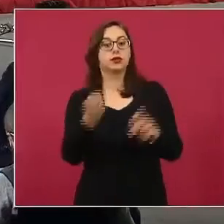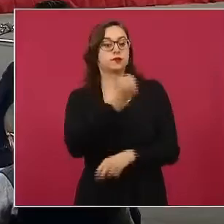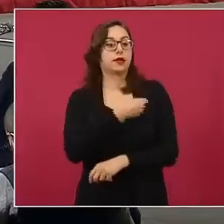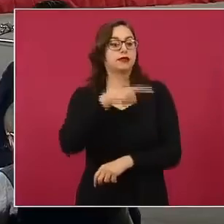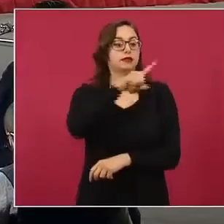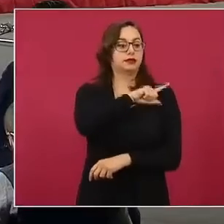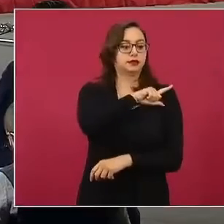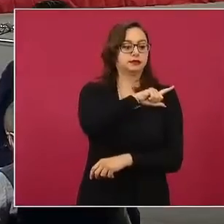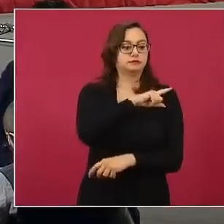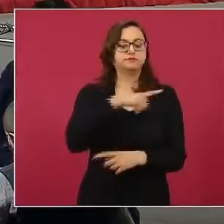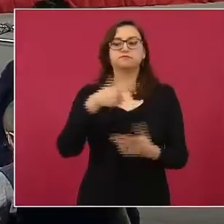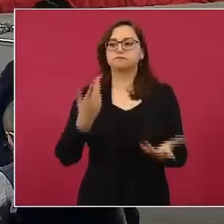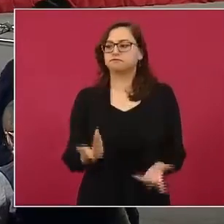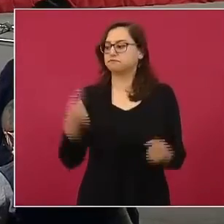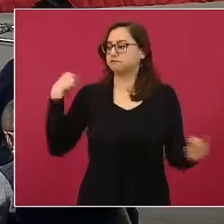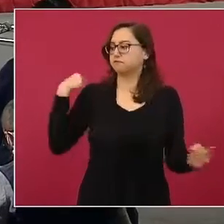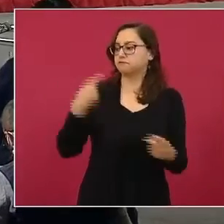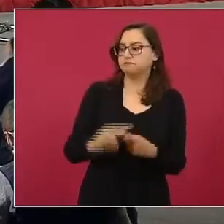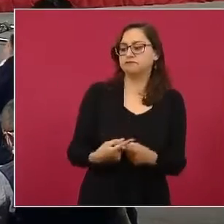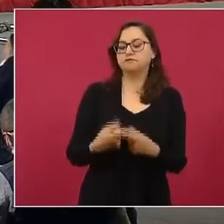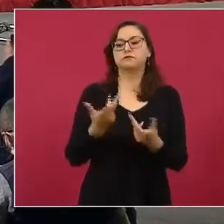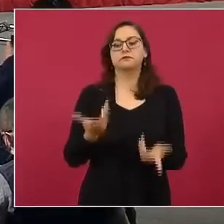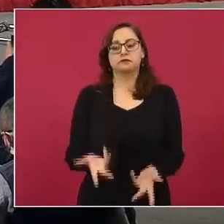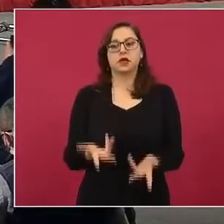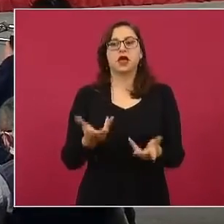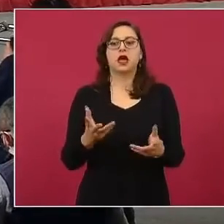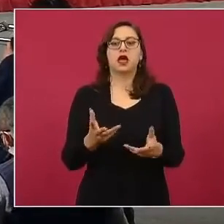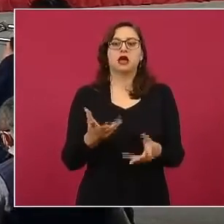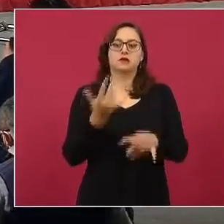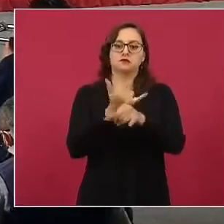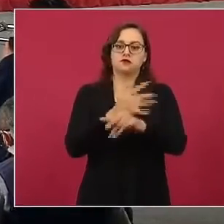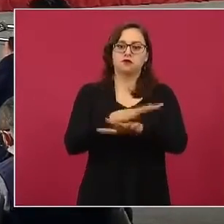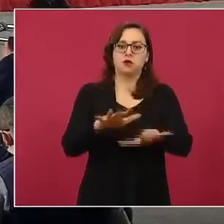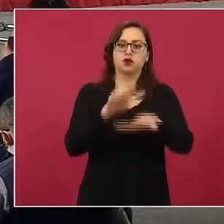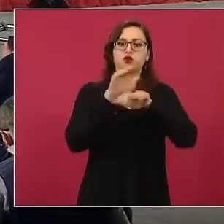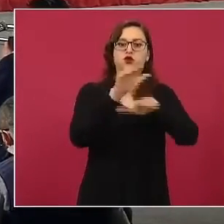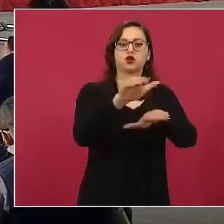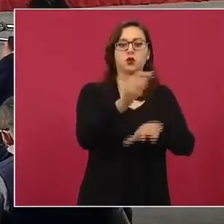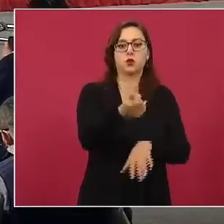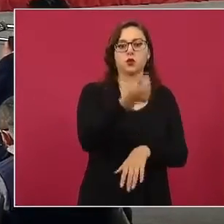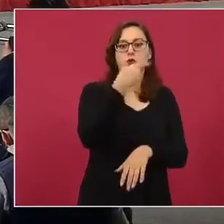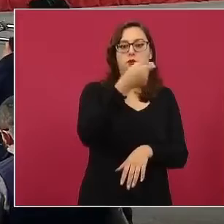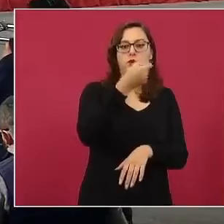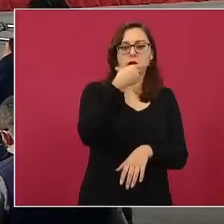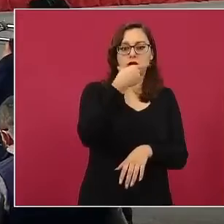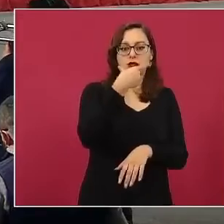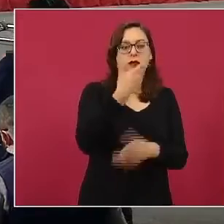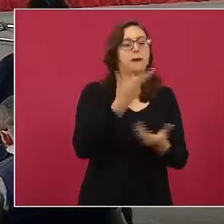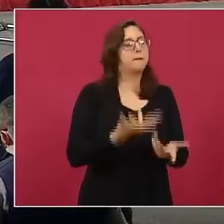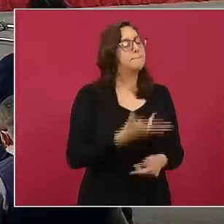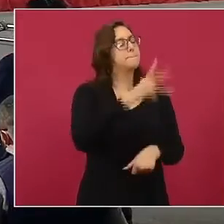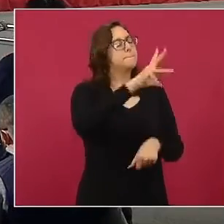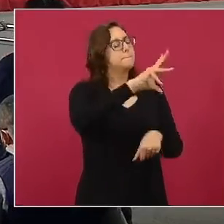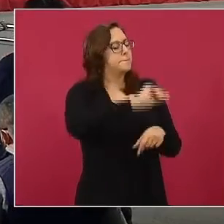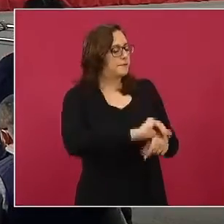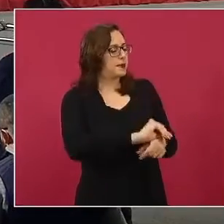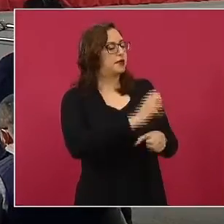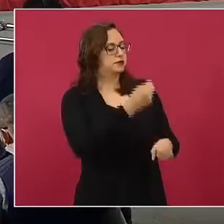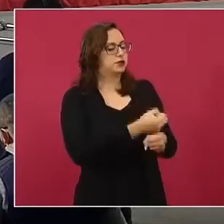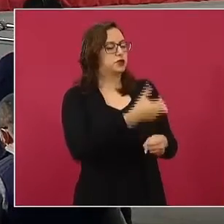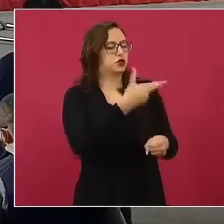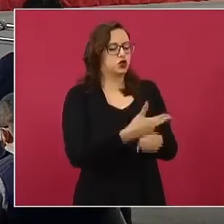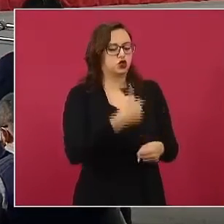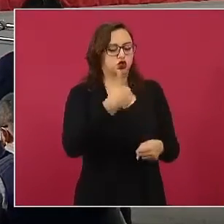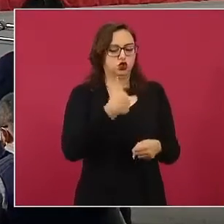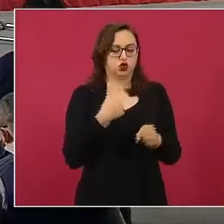después de informar sobre los medicamentos, y voy ligeramente a cambiar, con su permiso, señor Secretario,